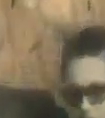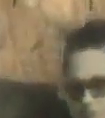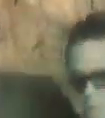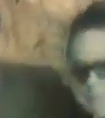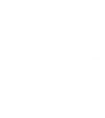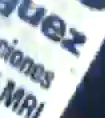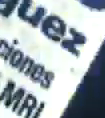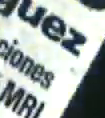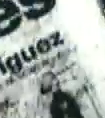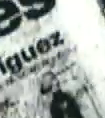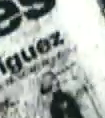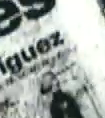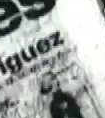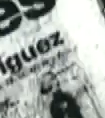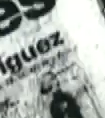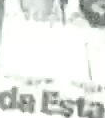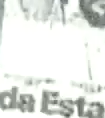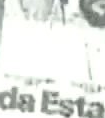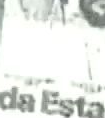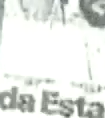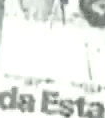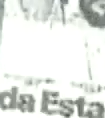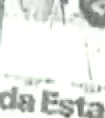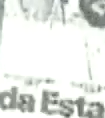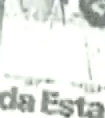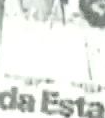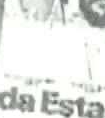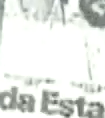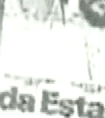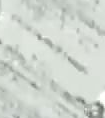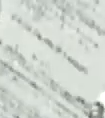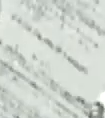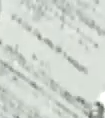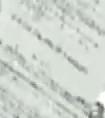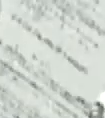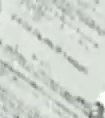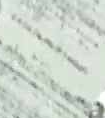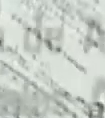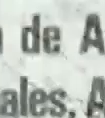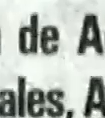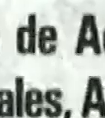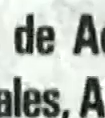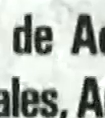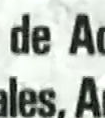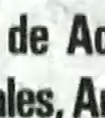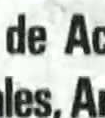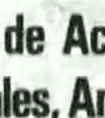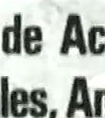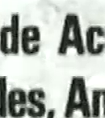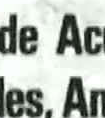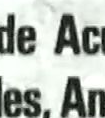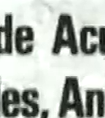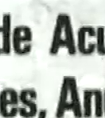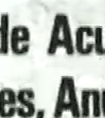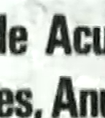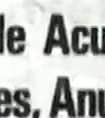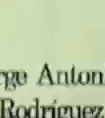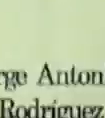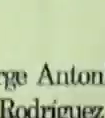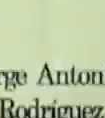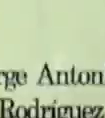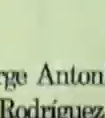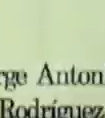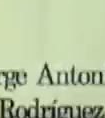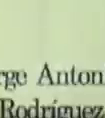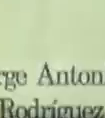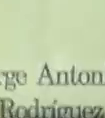El asesinato de Jorge Rodríguez, el 25 de julio de 1976. Jorge Rodríguez